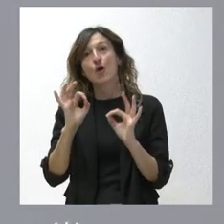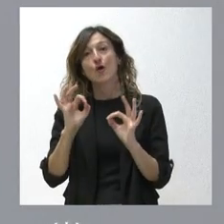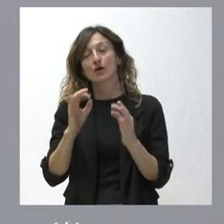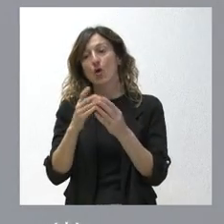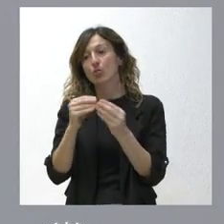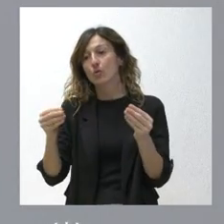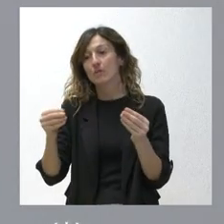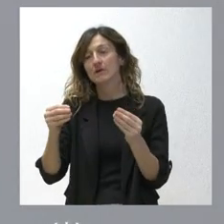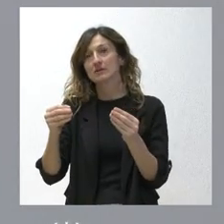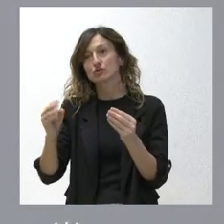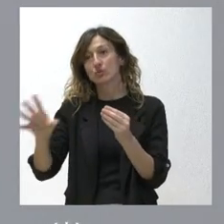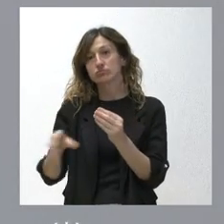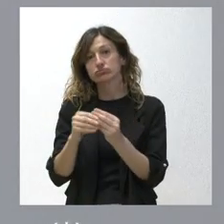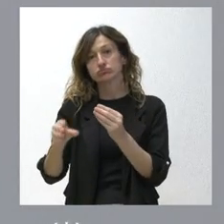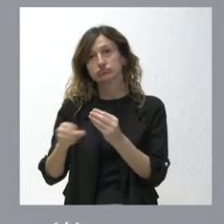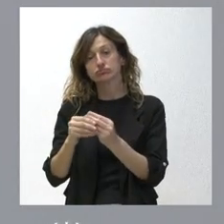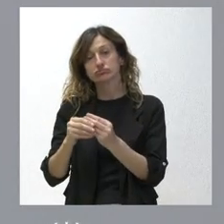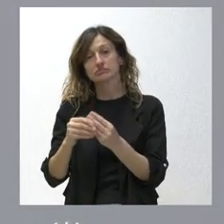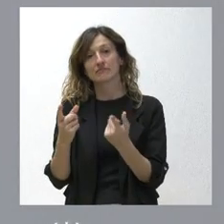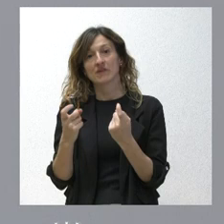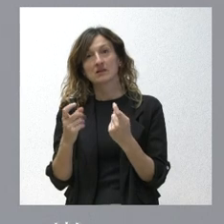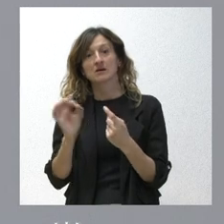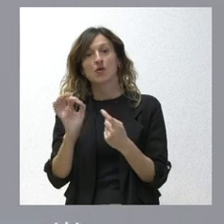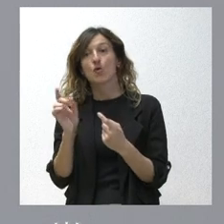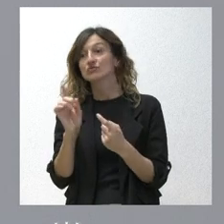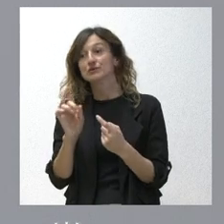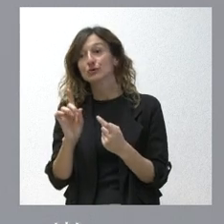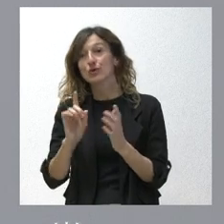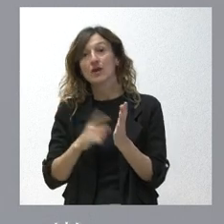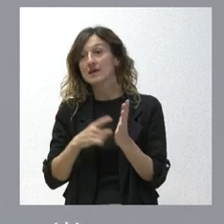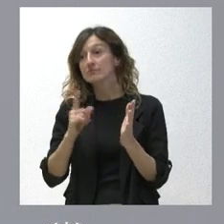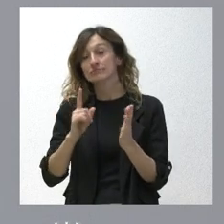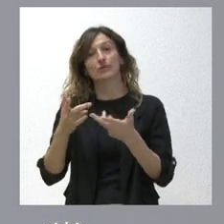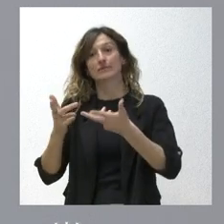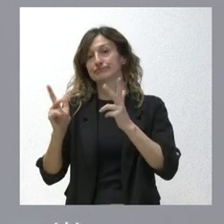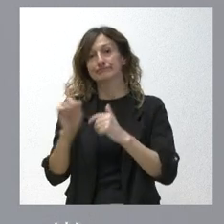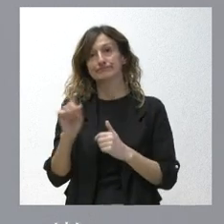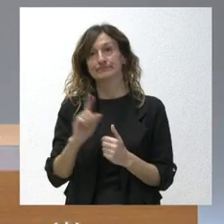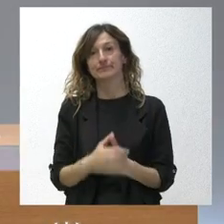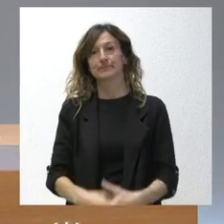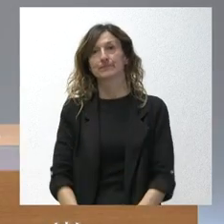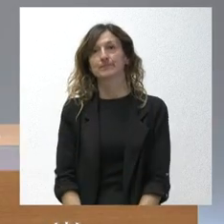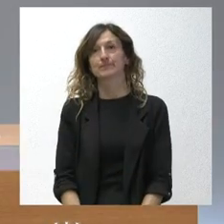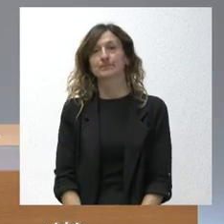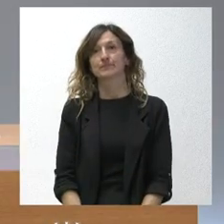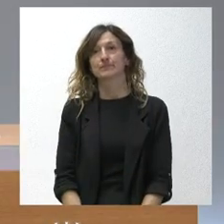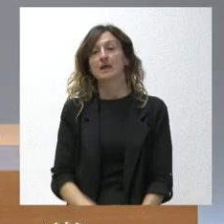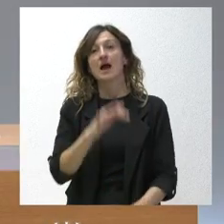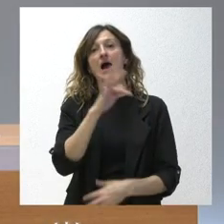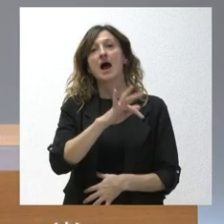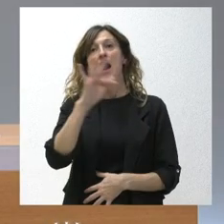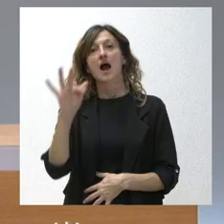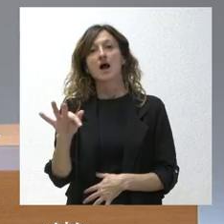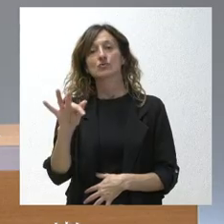documentación si es posible o de no poderse autorizar si no lo fuera de esta forma. Pues es el momento de dar